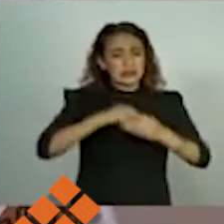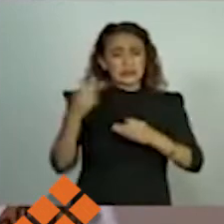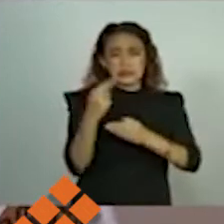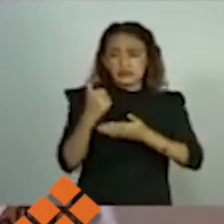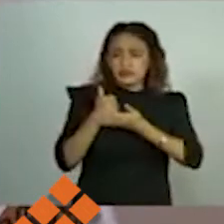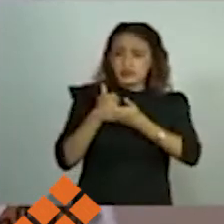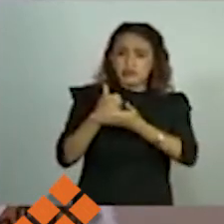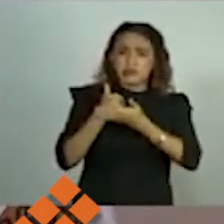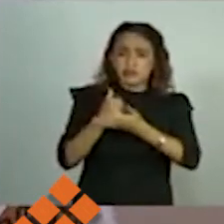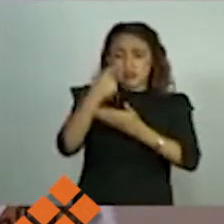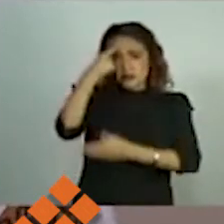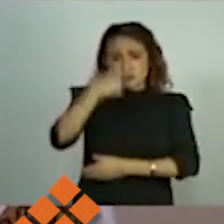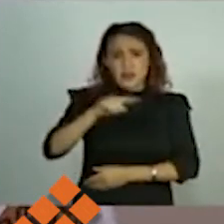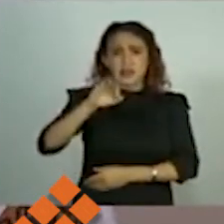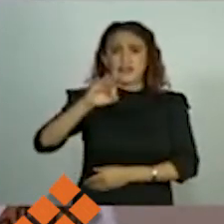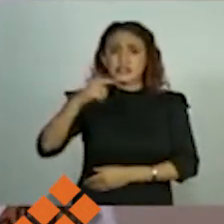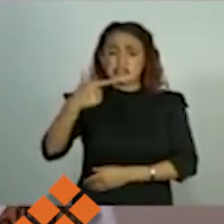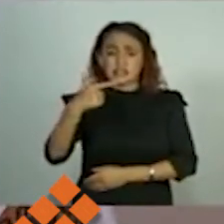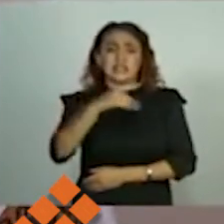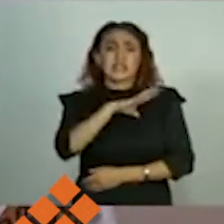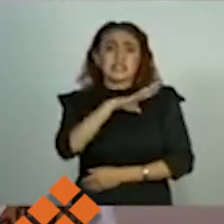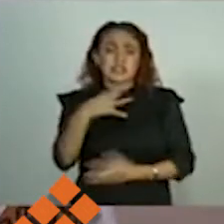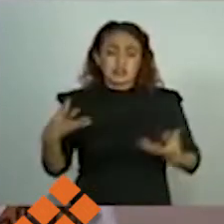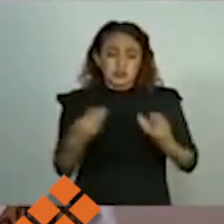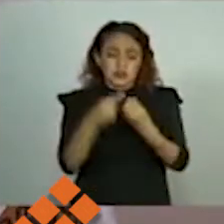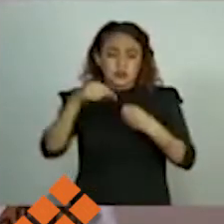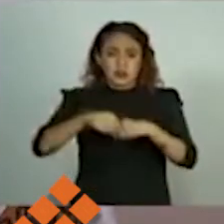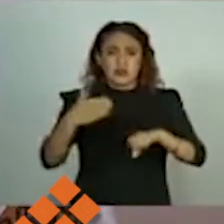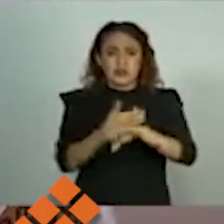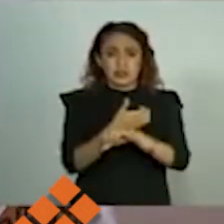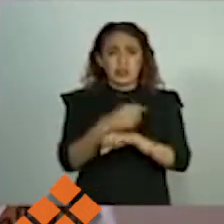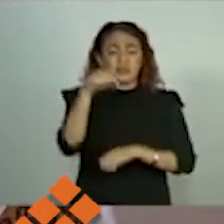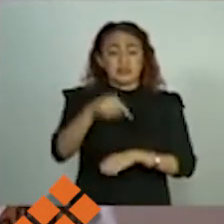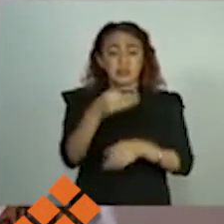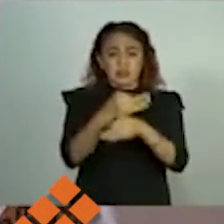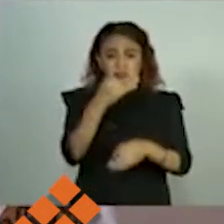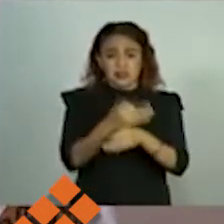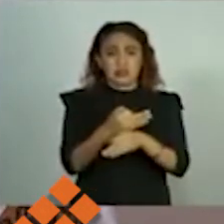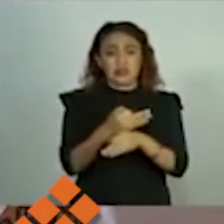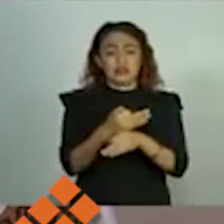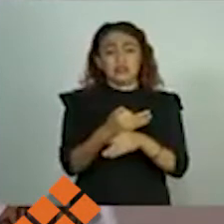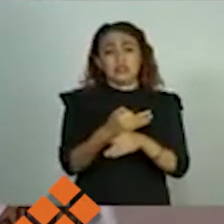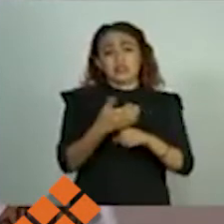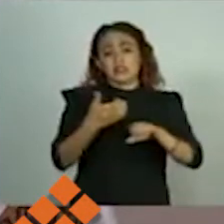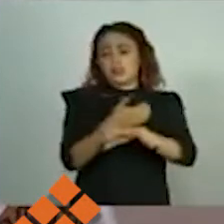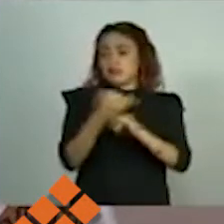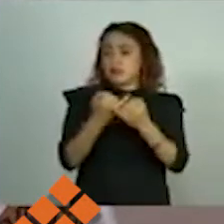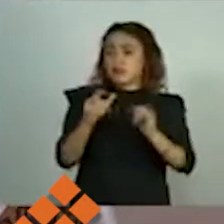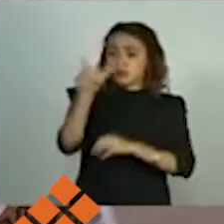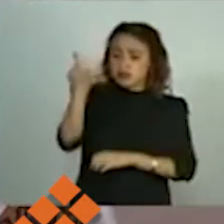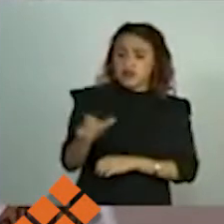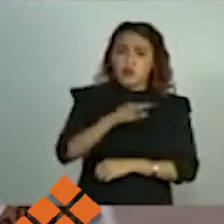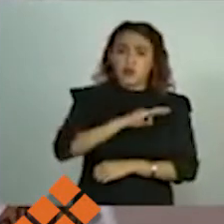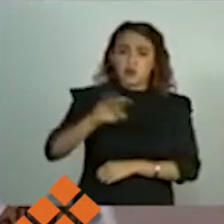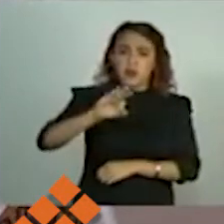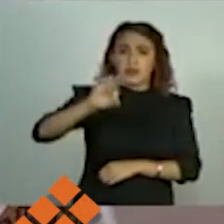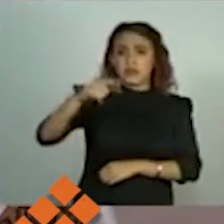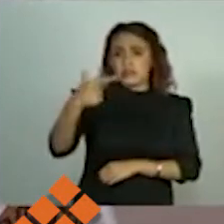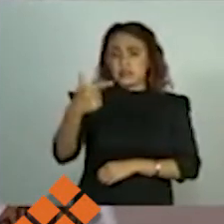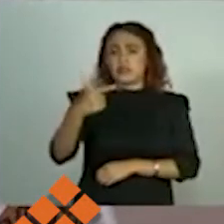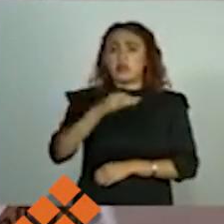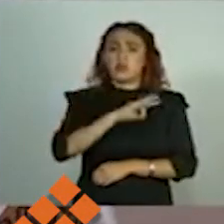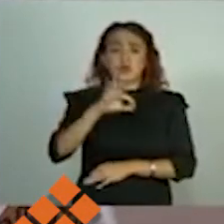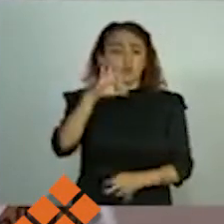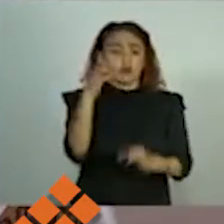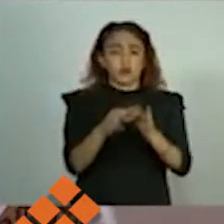para que la Fiscalía General, como órgano autónomo independiente del Ejecutivo del Estado, pueda cumplir con esa